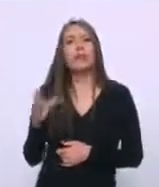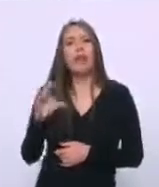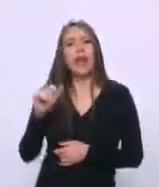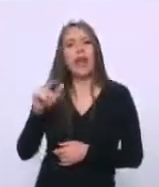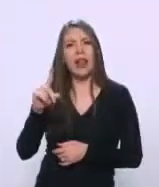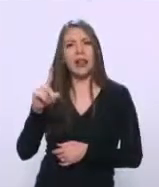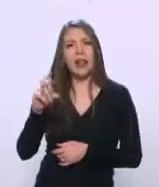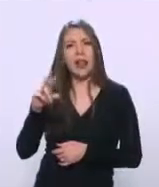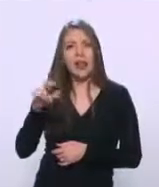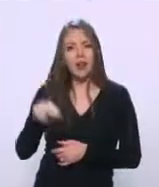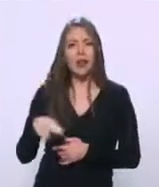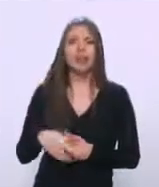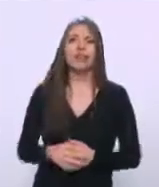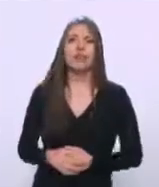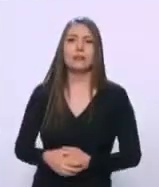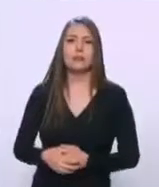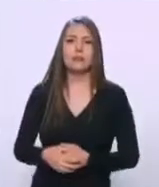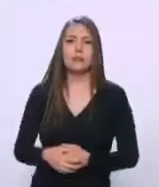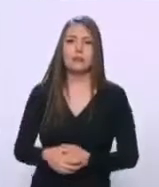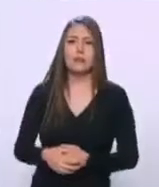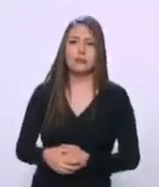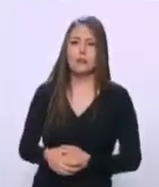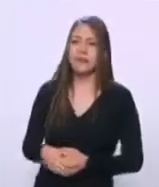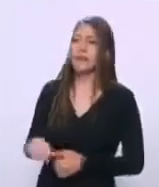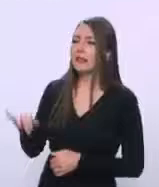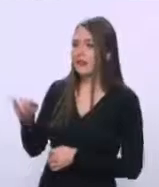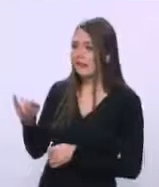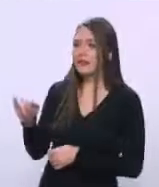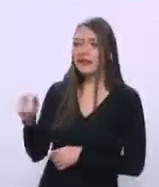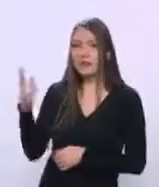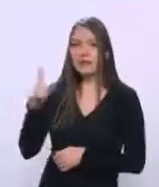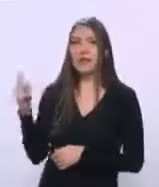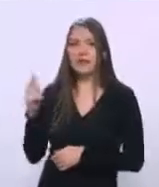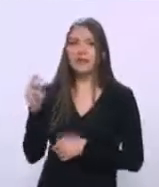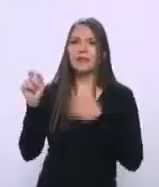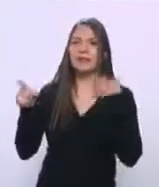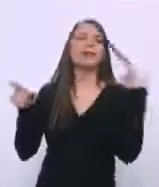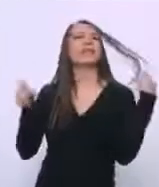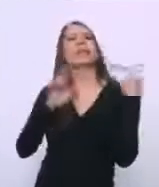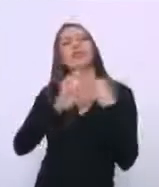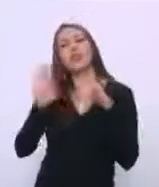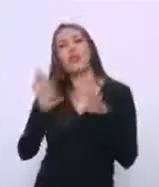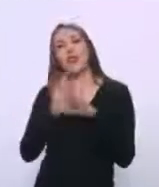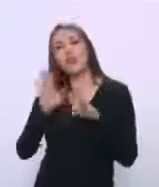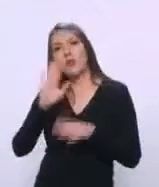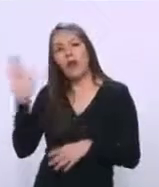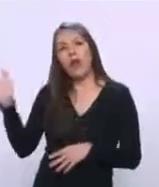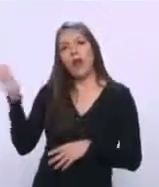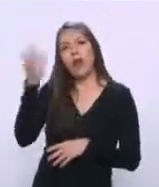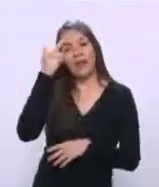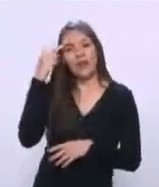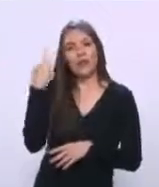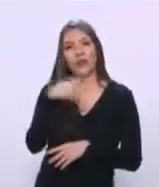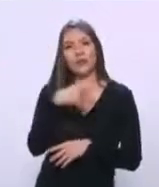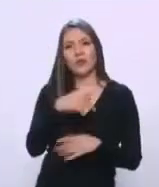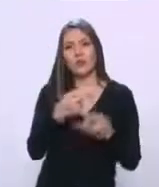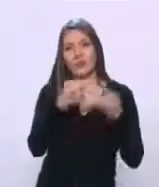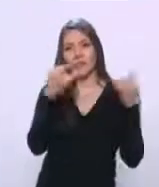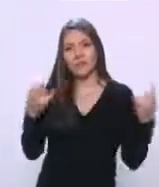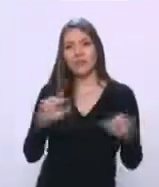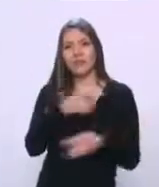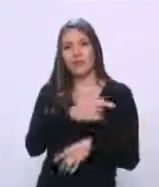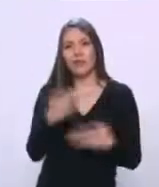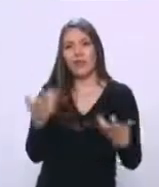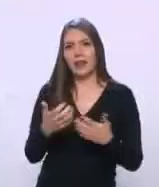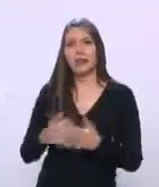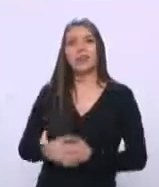cuentas, pero vale la pena recordar como la historia, digamos, en donde tú estuviste ahí en medio metido. Sí, así es.